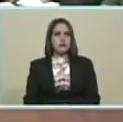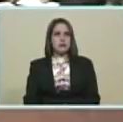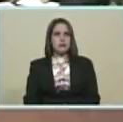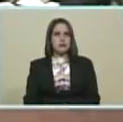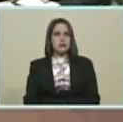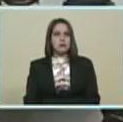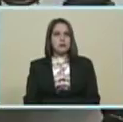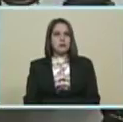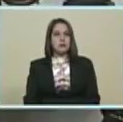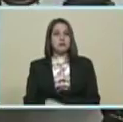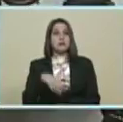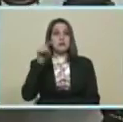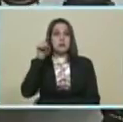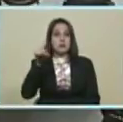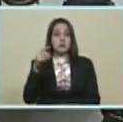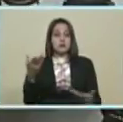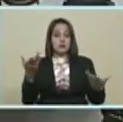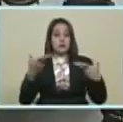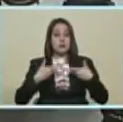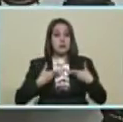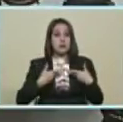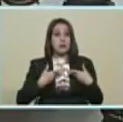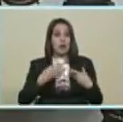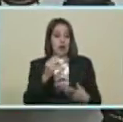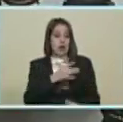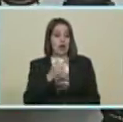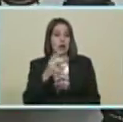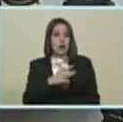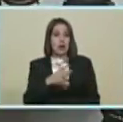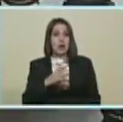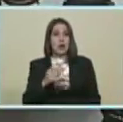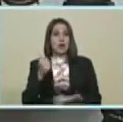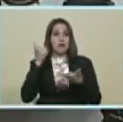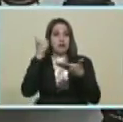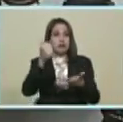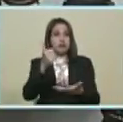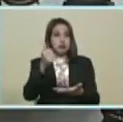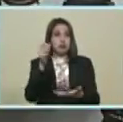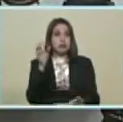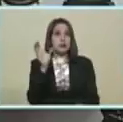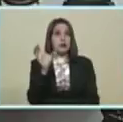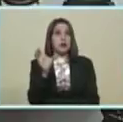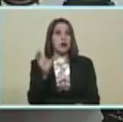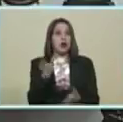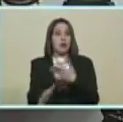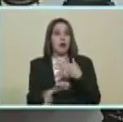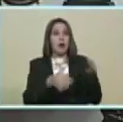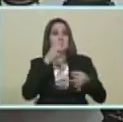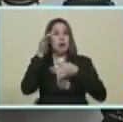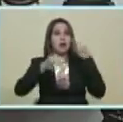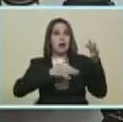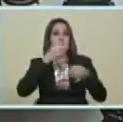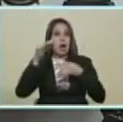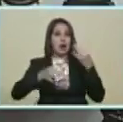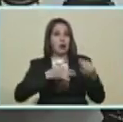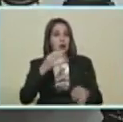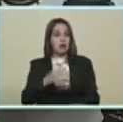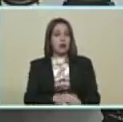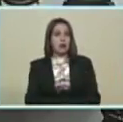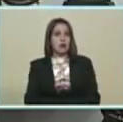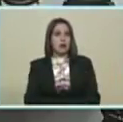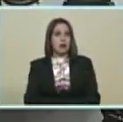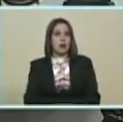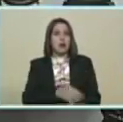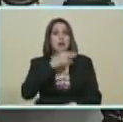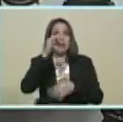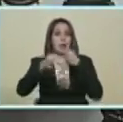Esto se entregará A través del carnet De la patria Estaban preguntando Cómo Y qué explicarlo Compañero Tarek Que